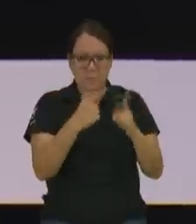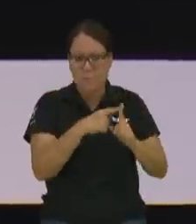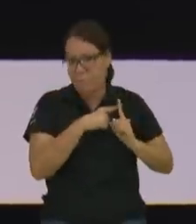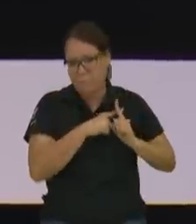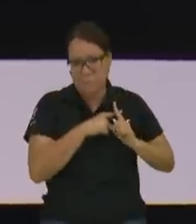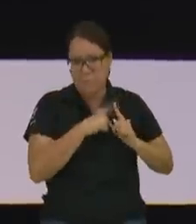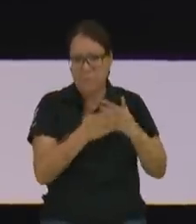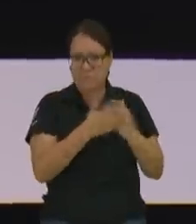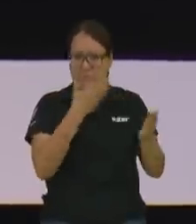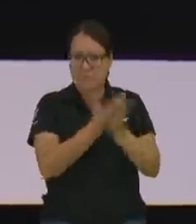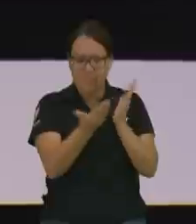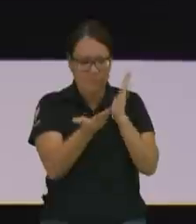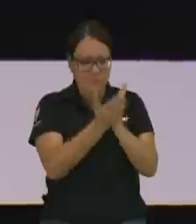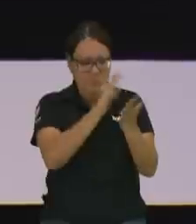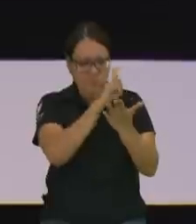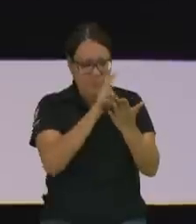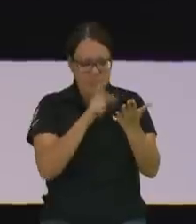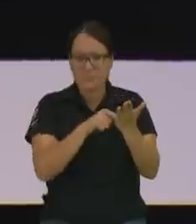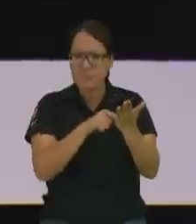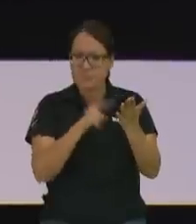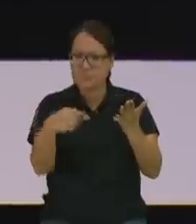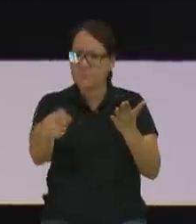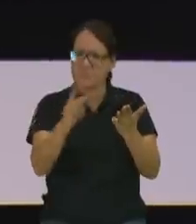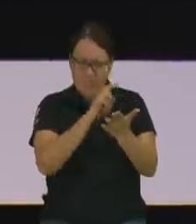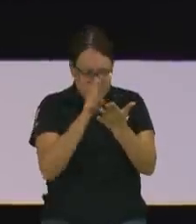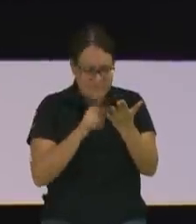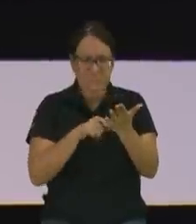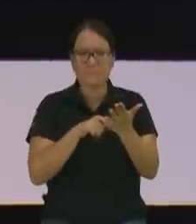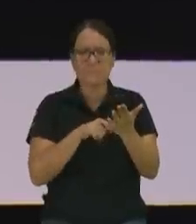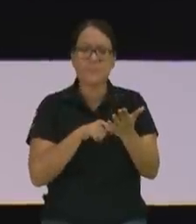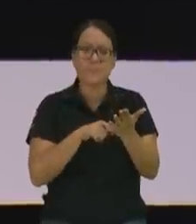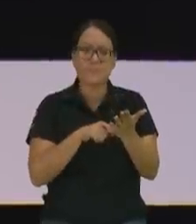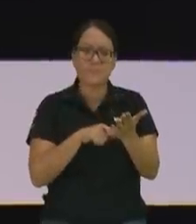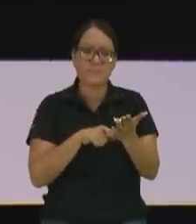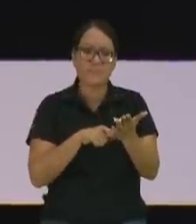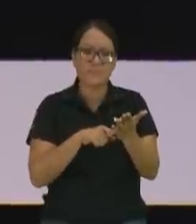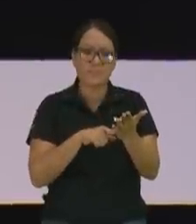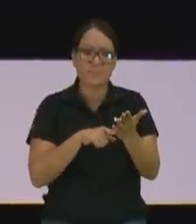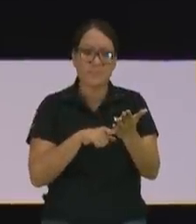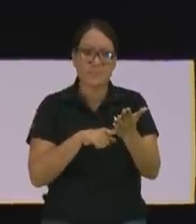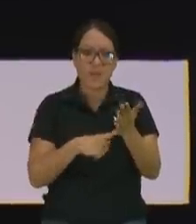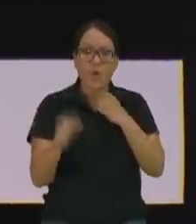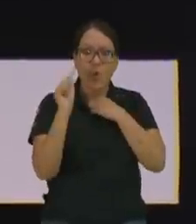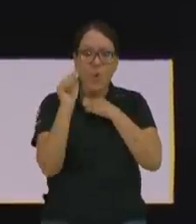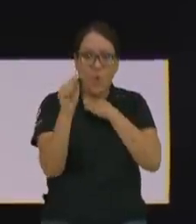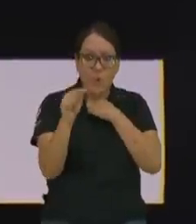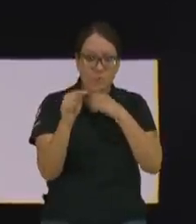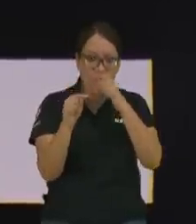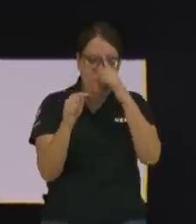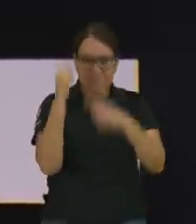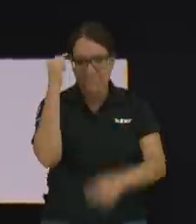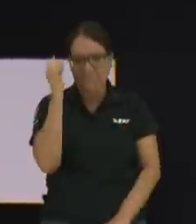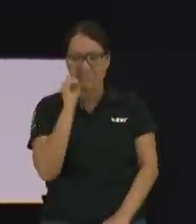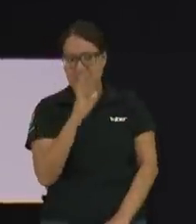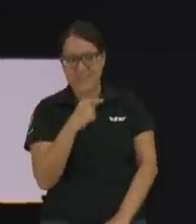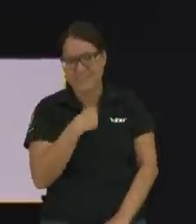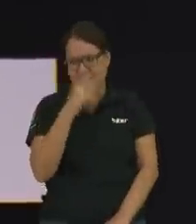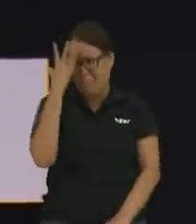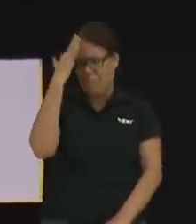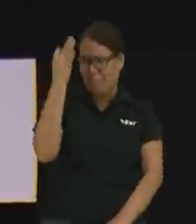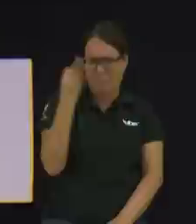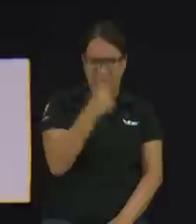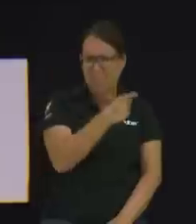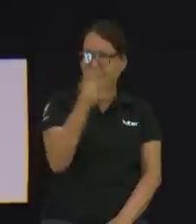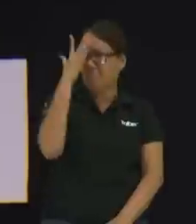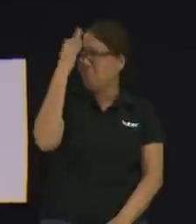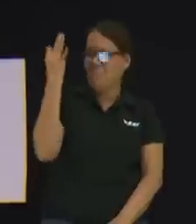problema. Lea la palabra del Señor. Usted que dice no creer en nada, le respetamos y le